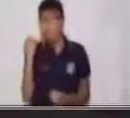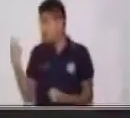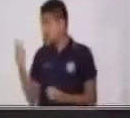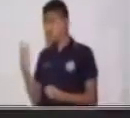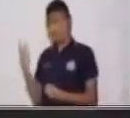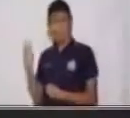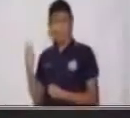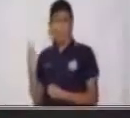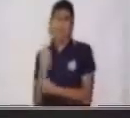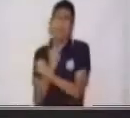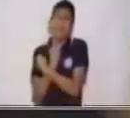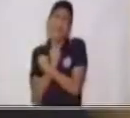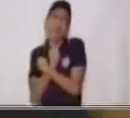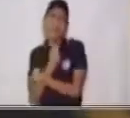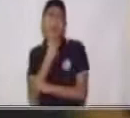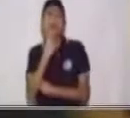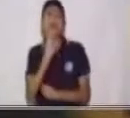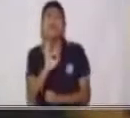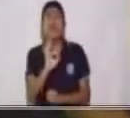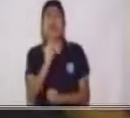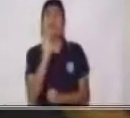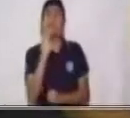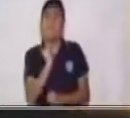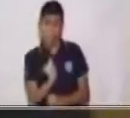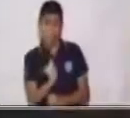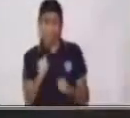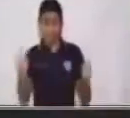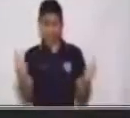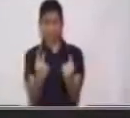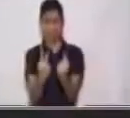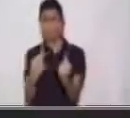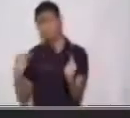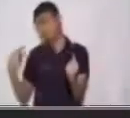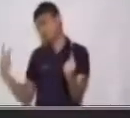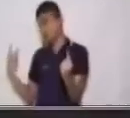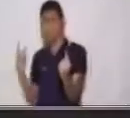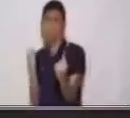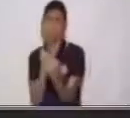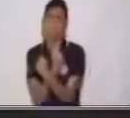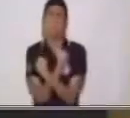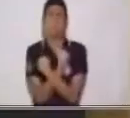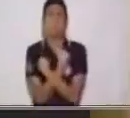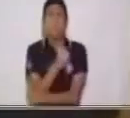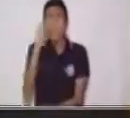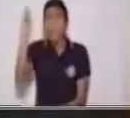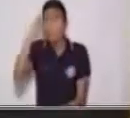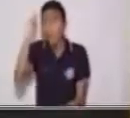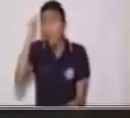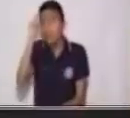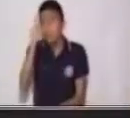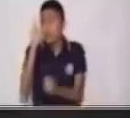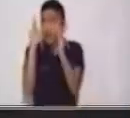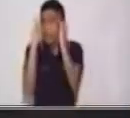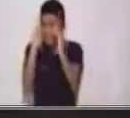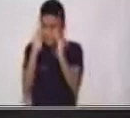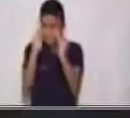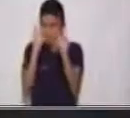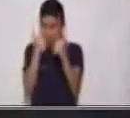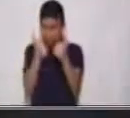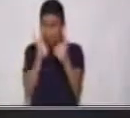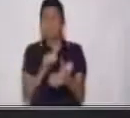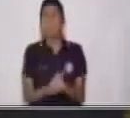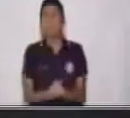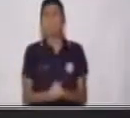a sus hijos. ¿Quieren que lo leamos una vez más? Recuerden que tienen que poner mucha atención porque luego les hago un juego de preguntas. ¿Sí?